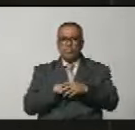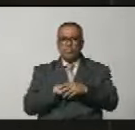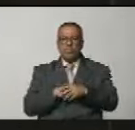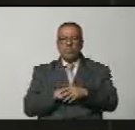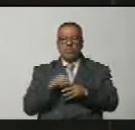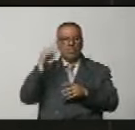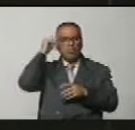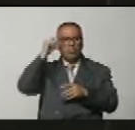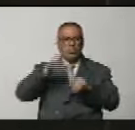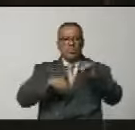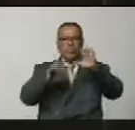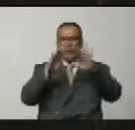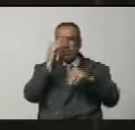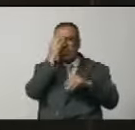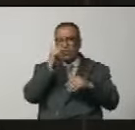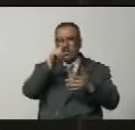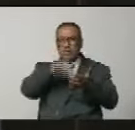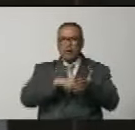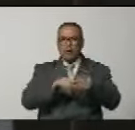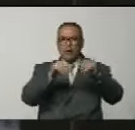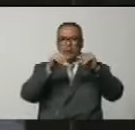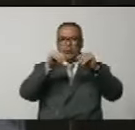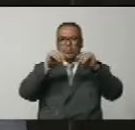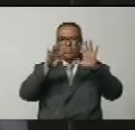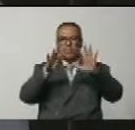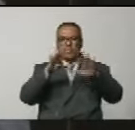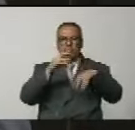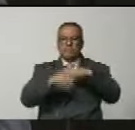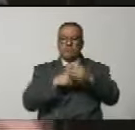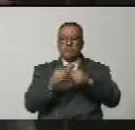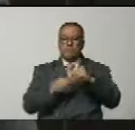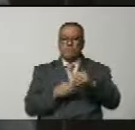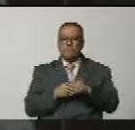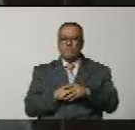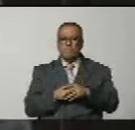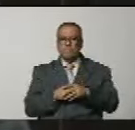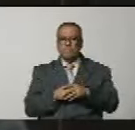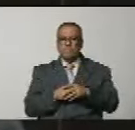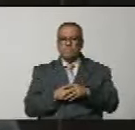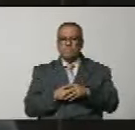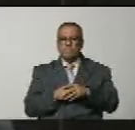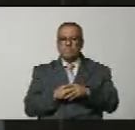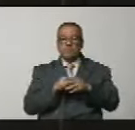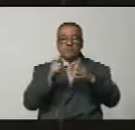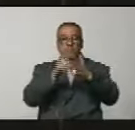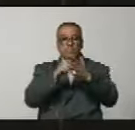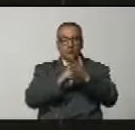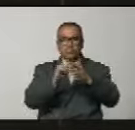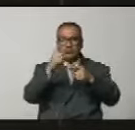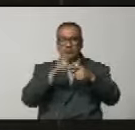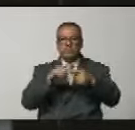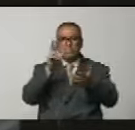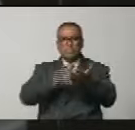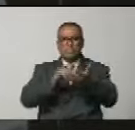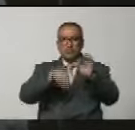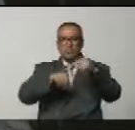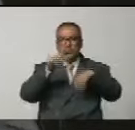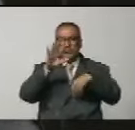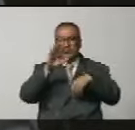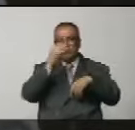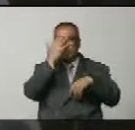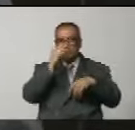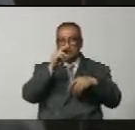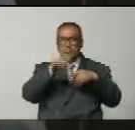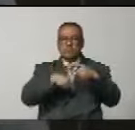del día 19 de febrero de 2009 de acuerdo a la enmienda número 1 aprobada el 15 de febrero